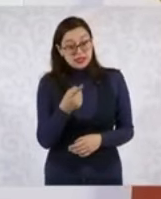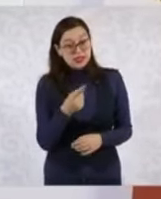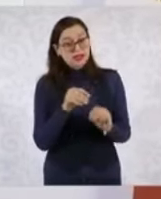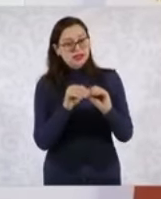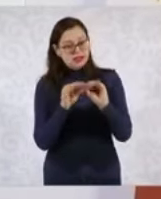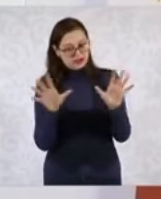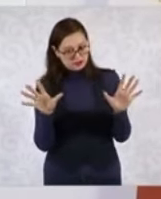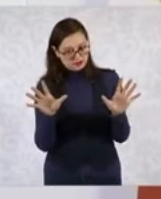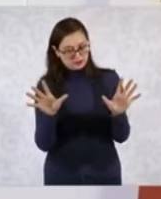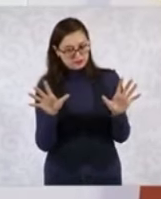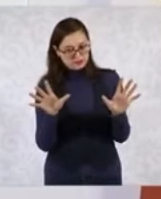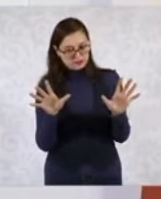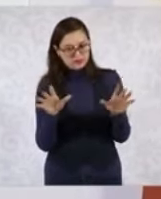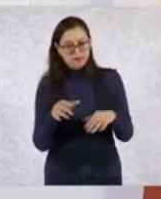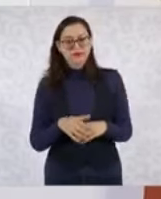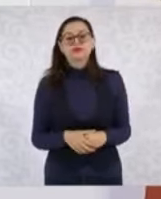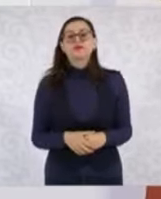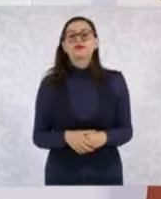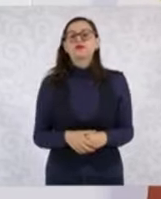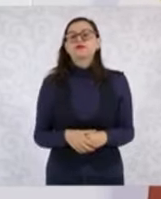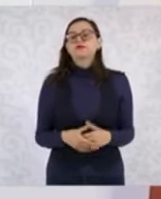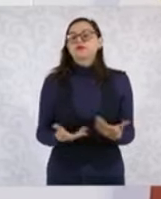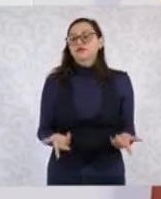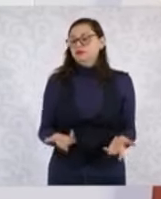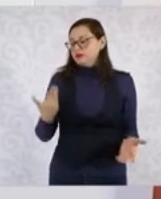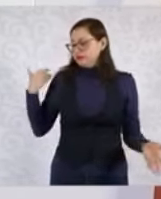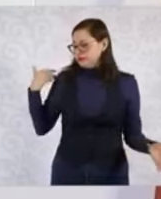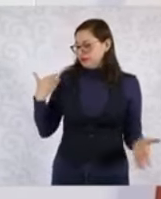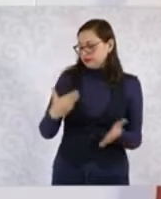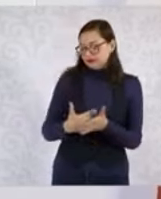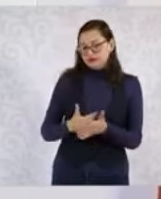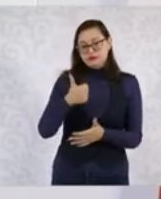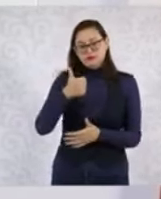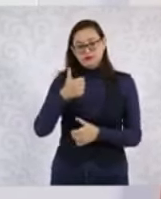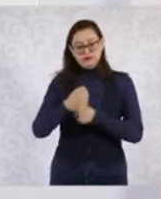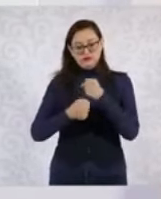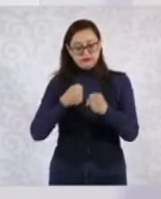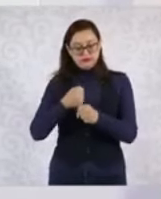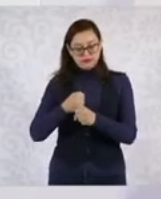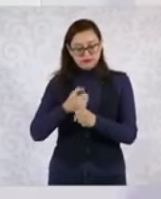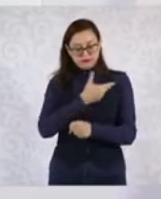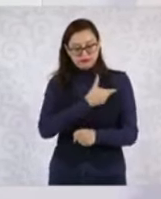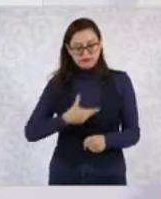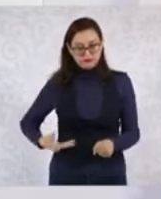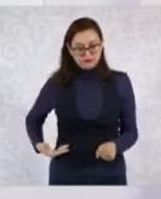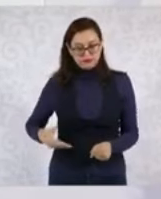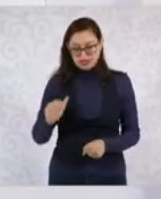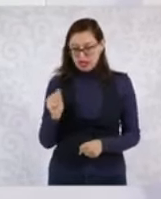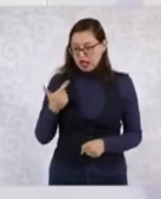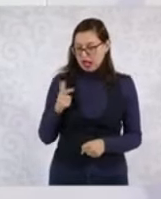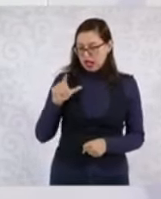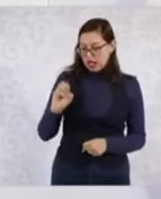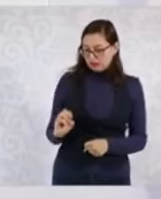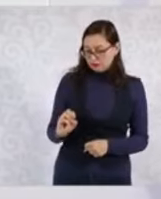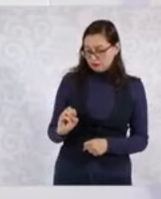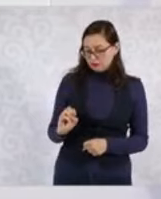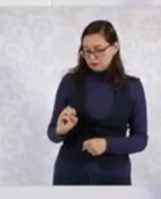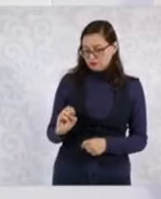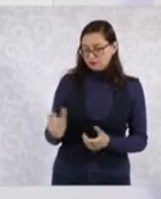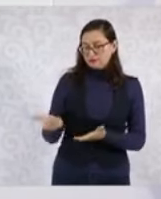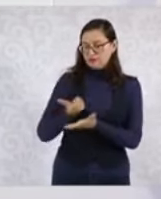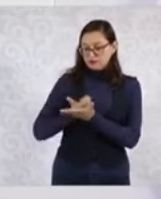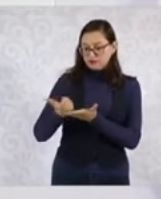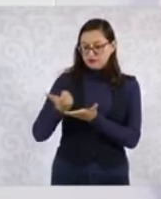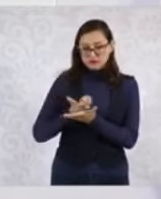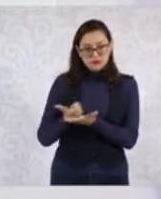del salario mínimo que se hizo en el sexenio del presidente López Obrador fue